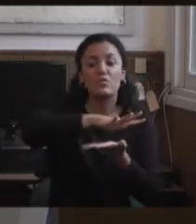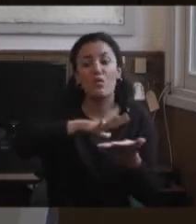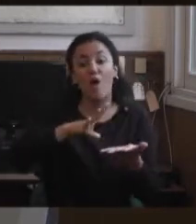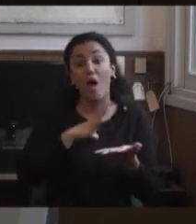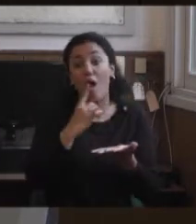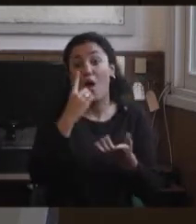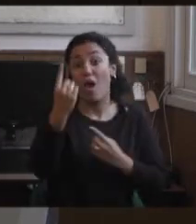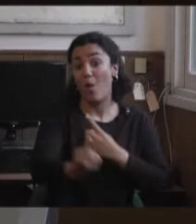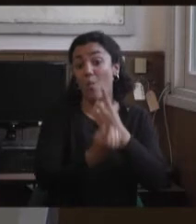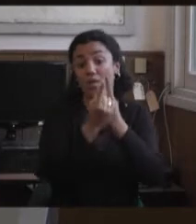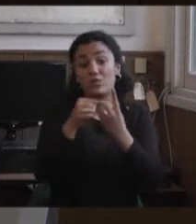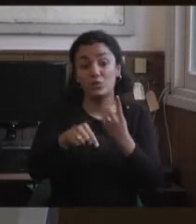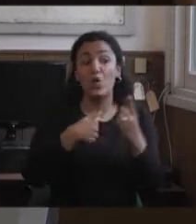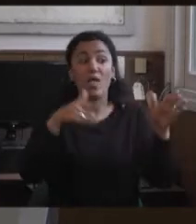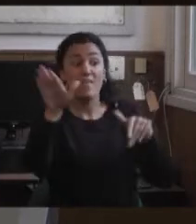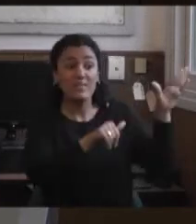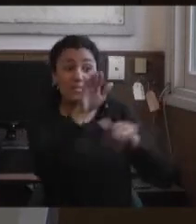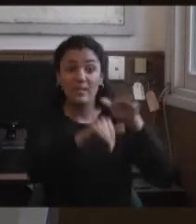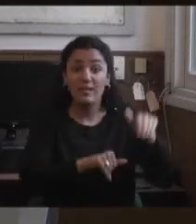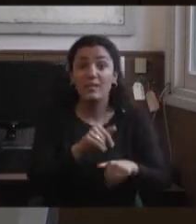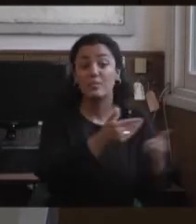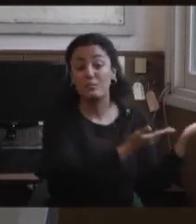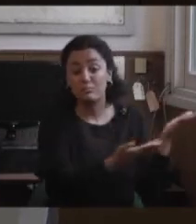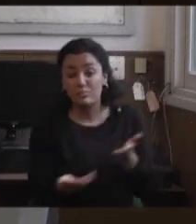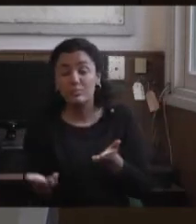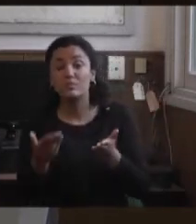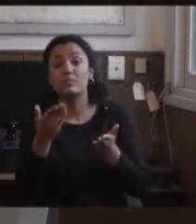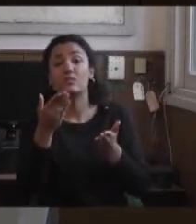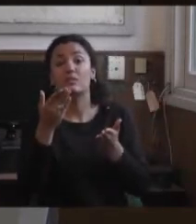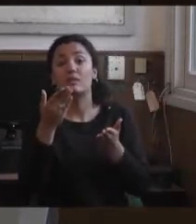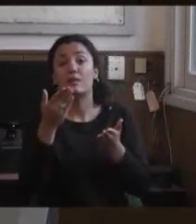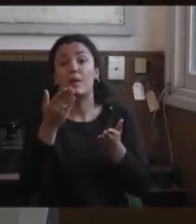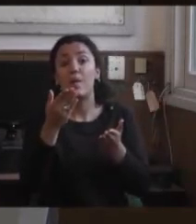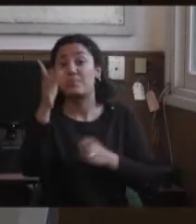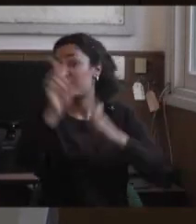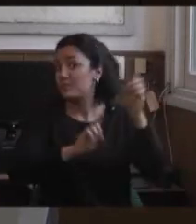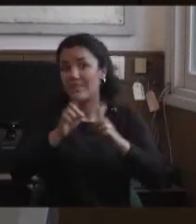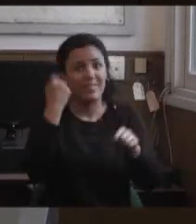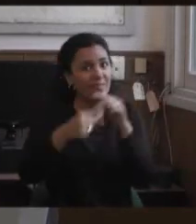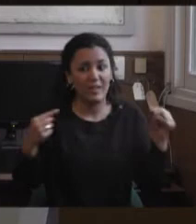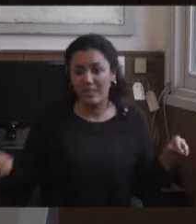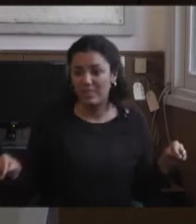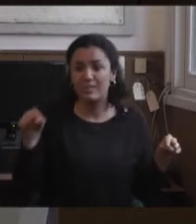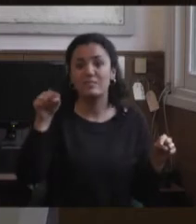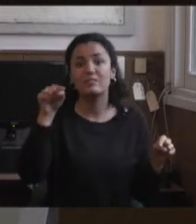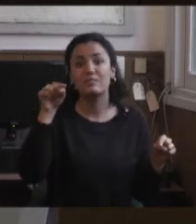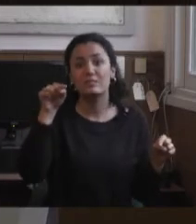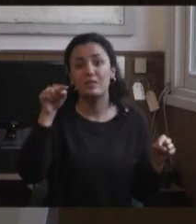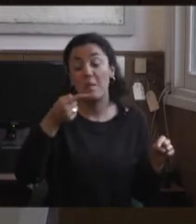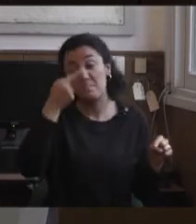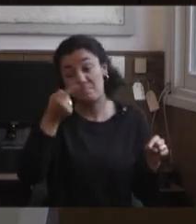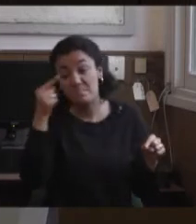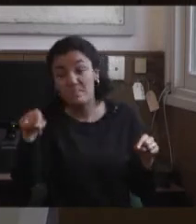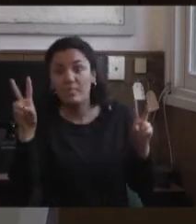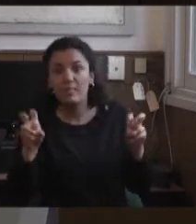universidades que nosotros conocíamos, Entre Río, Cuyo, Comahue, y refundamos lo que sería,